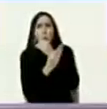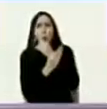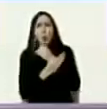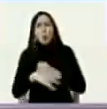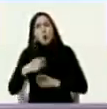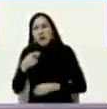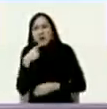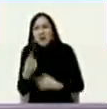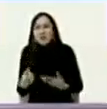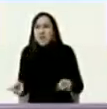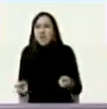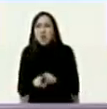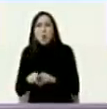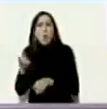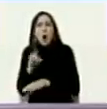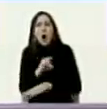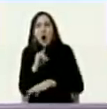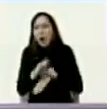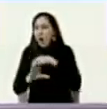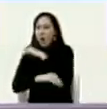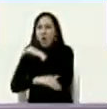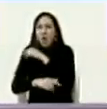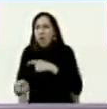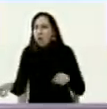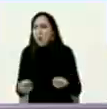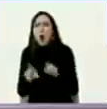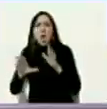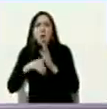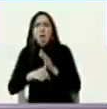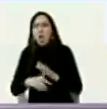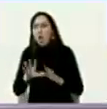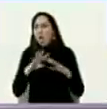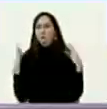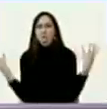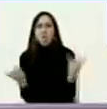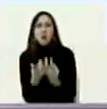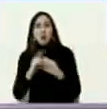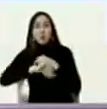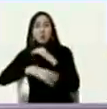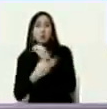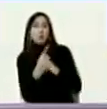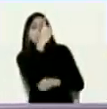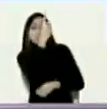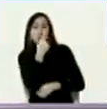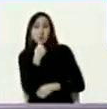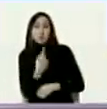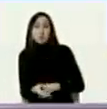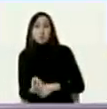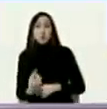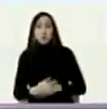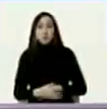decían los corruptos los bandidos los ladrones que rodean a Guaidó así lo decían ellos los estadounidenses